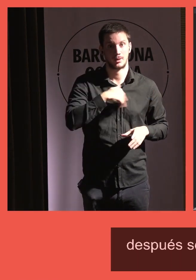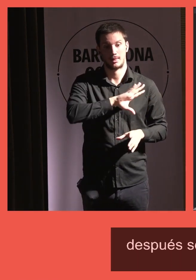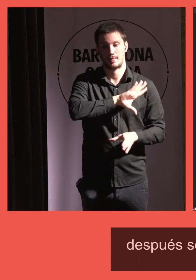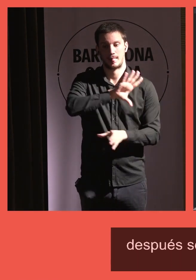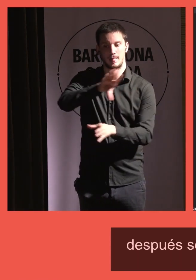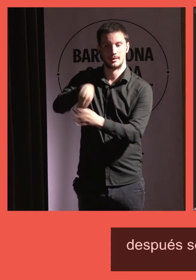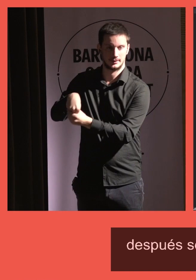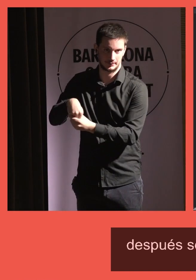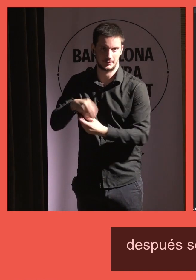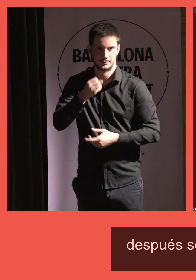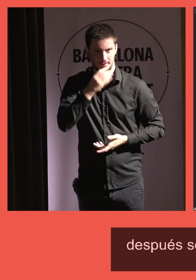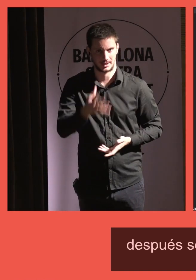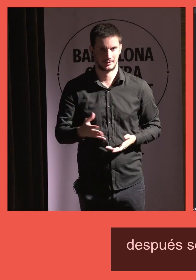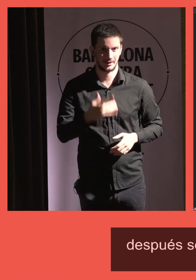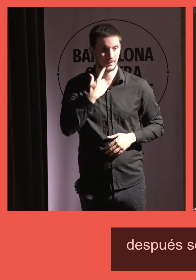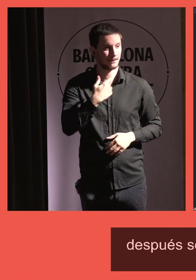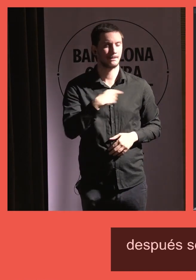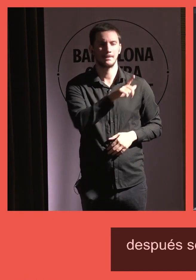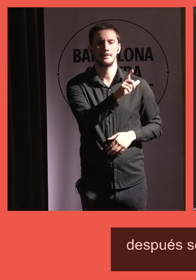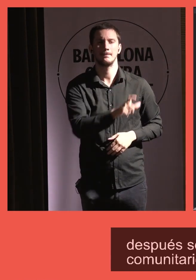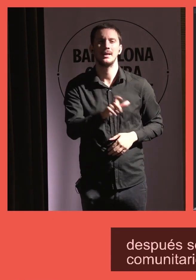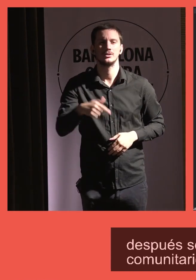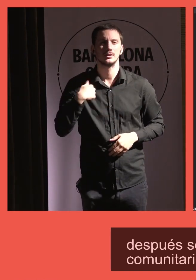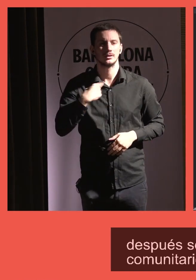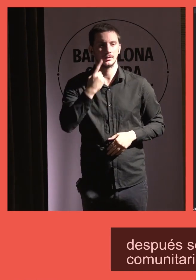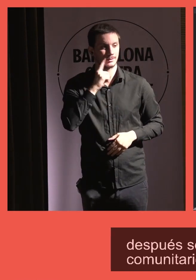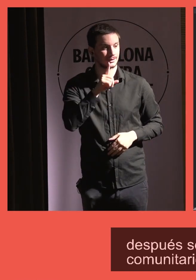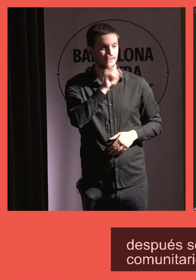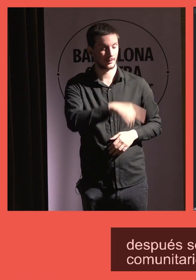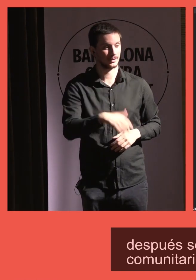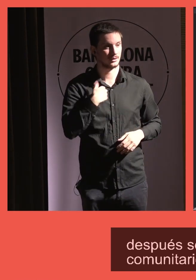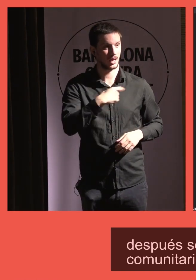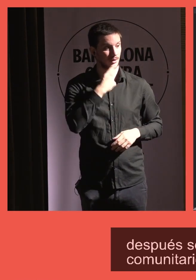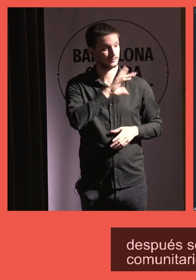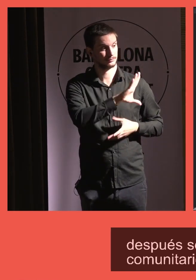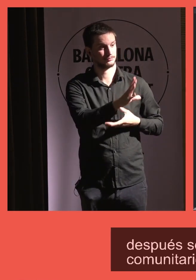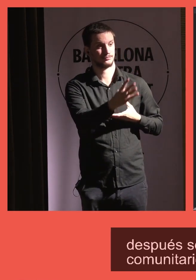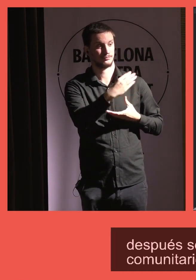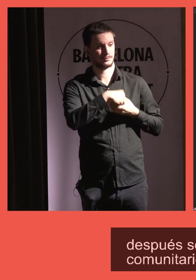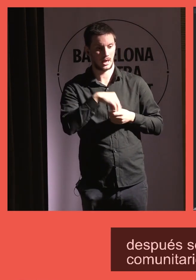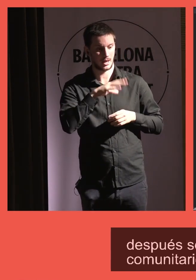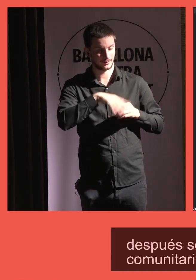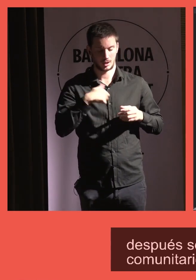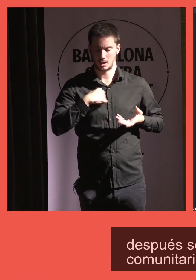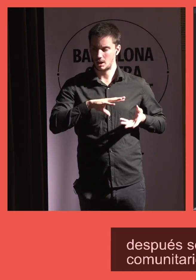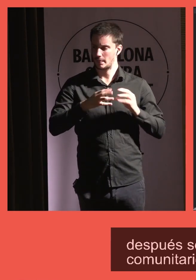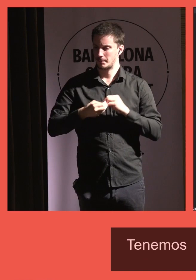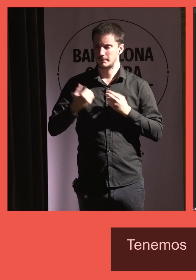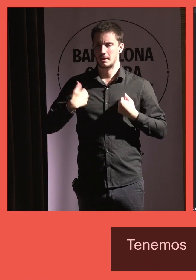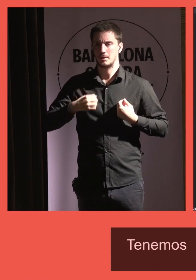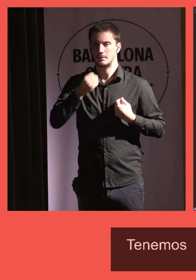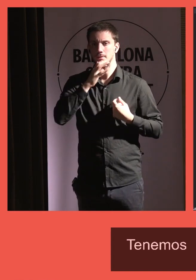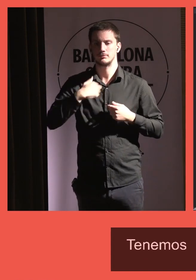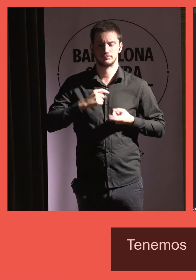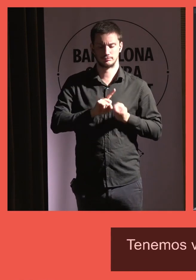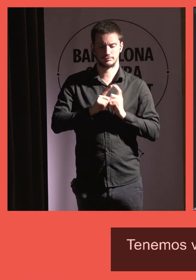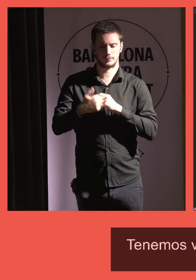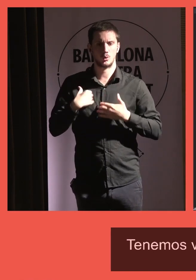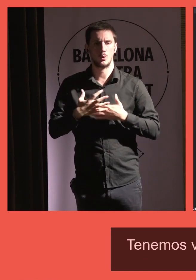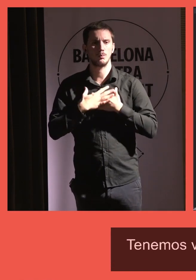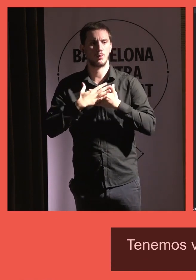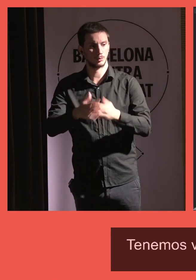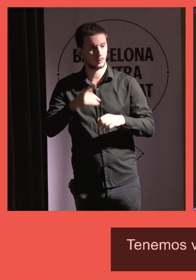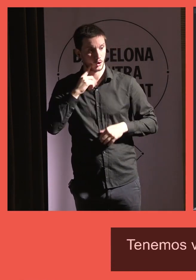tenemos personas que desde este punto de vista se están convirtiendo también en personal voluntario para acompañar a otras